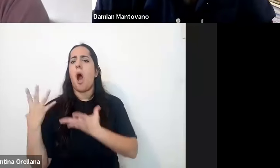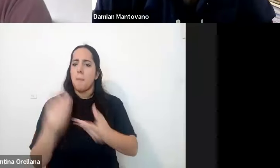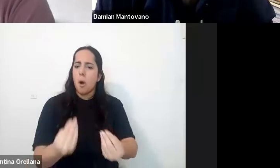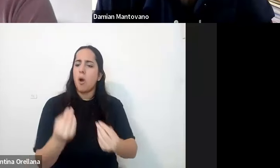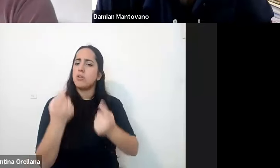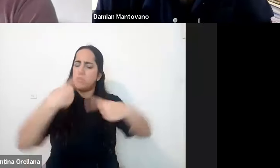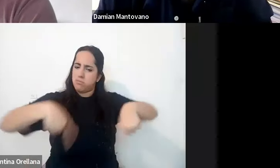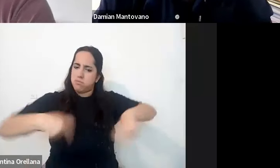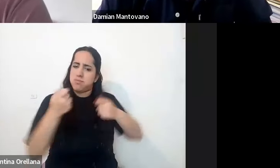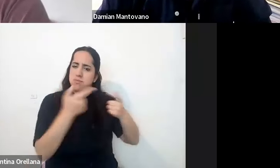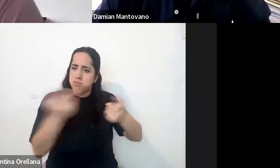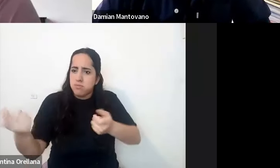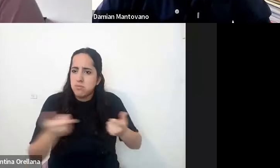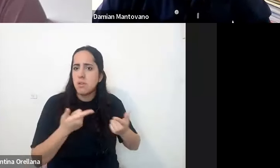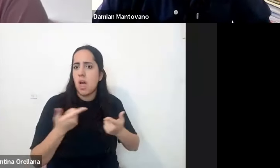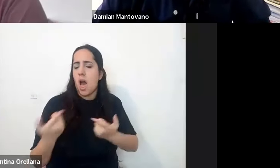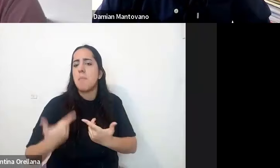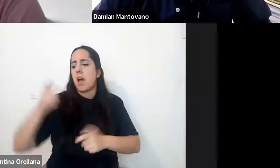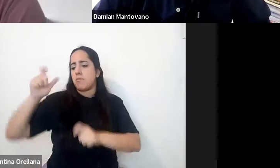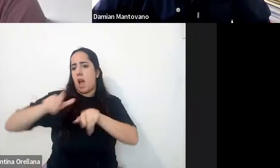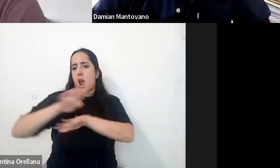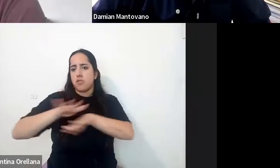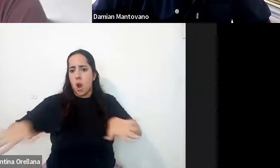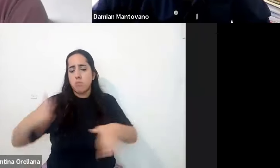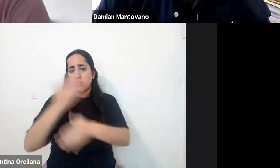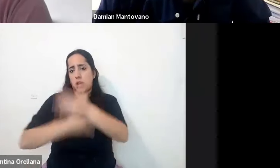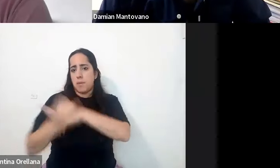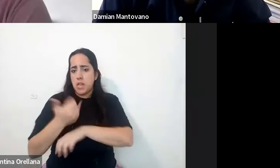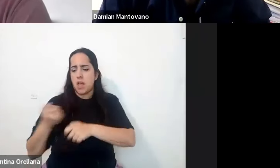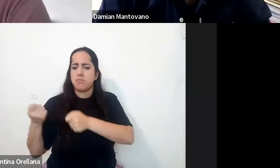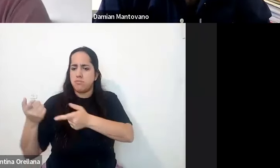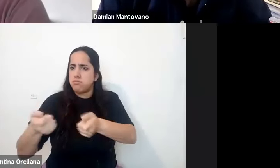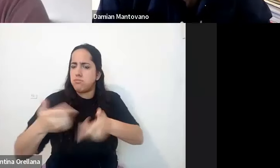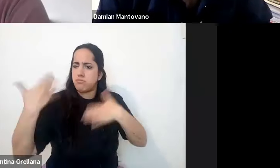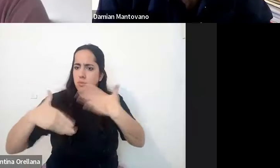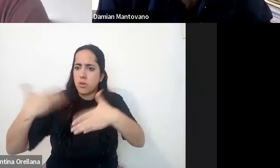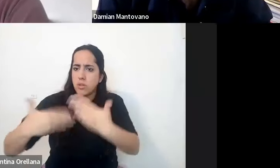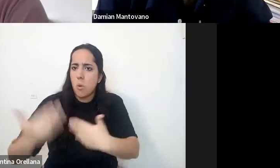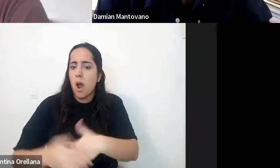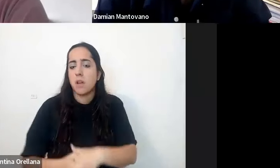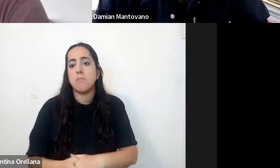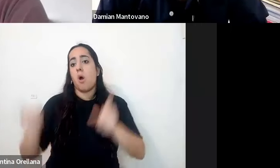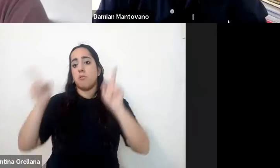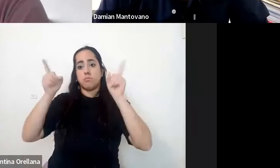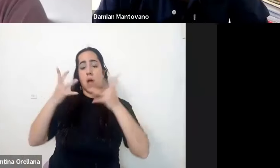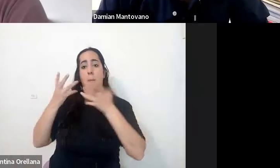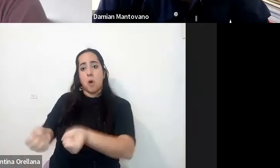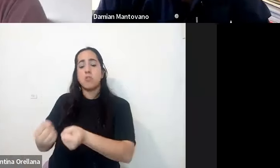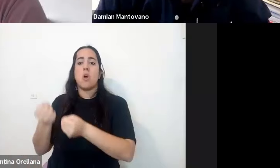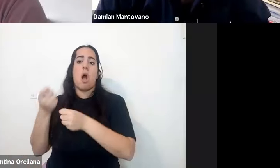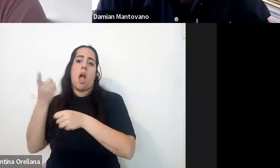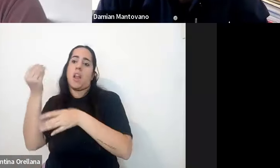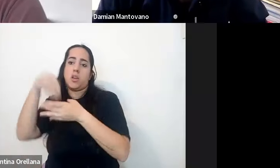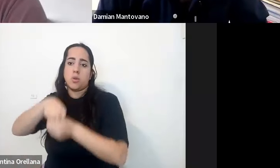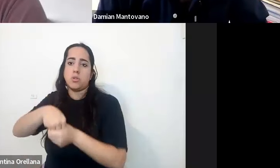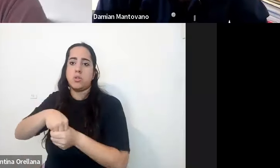o formatos para sostener las trayectorias educativas ¿sí? que pueden ir desde maestros de apoyo a la inclusión desde maestros